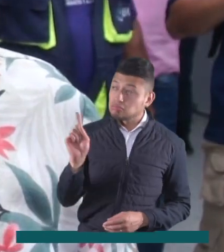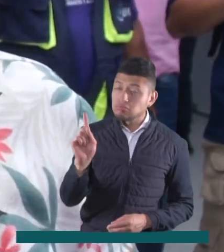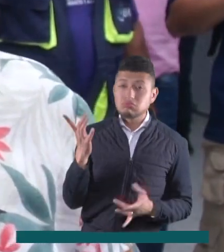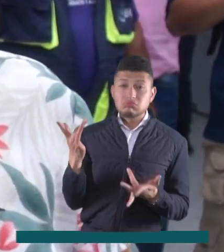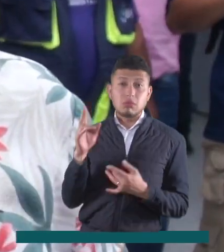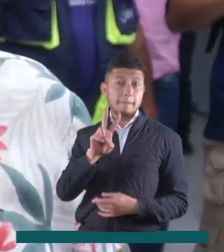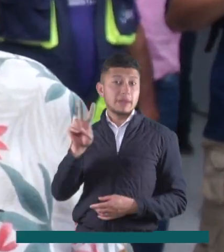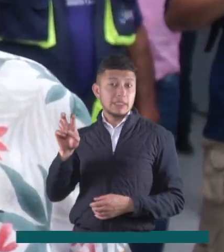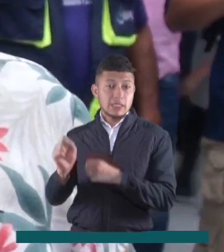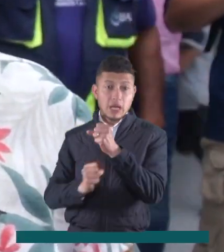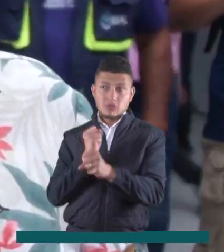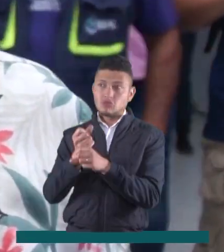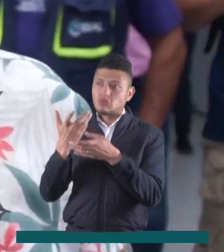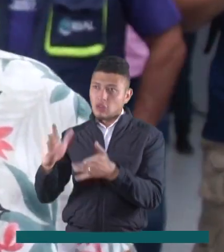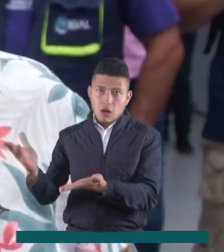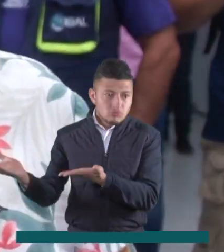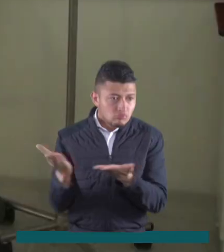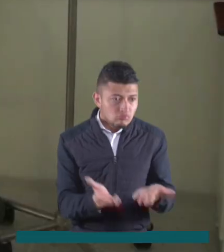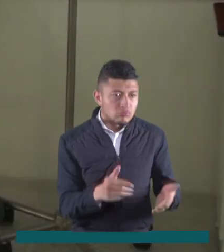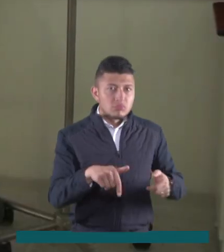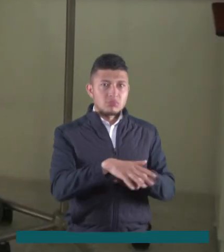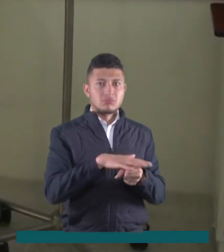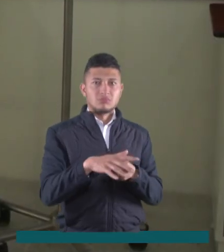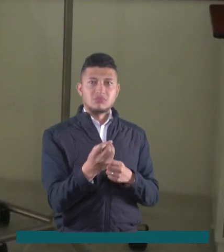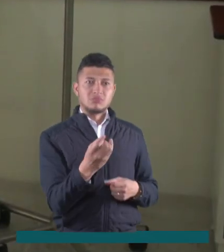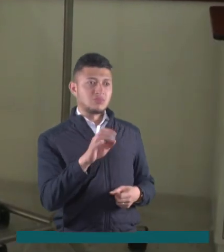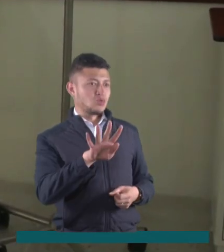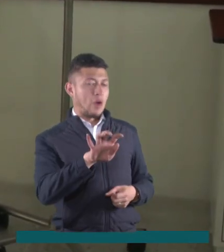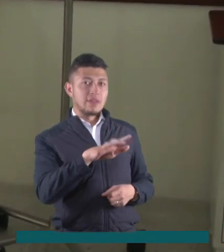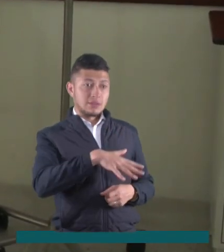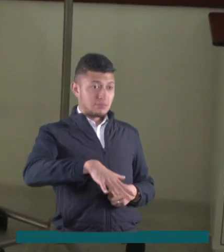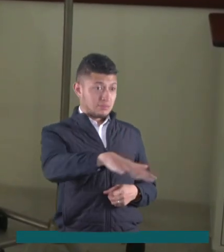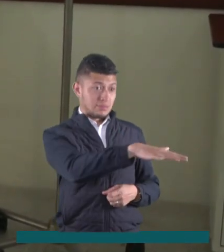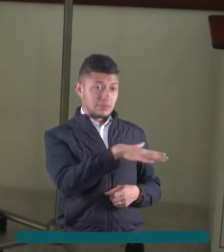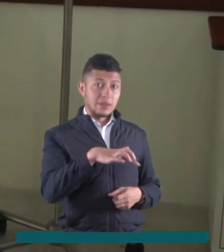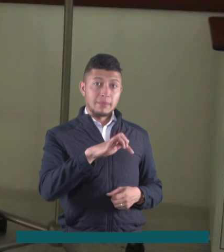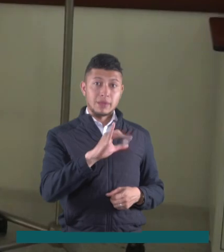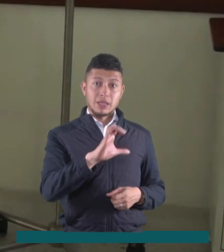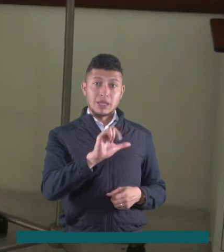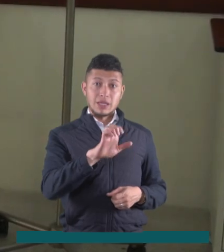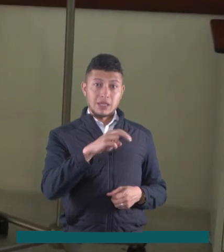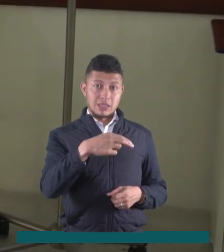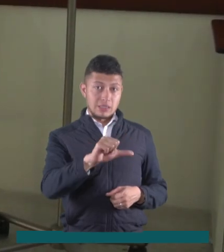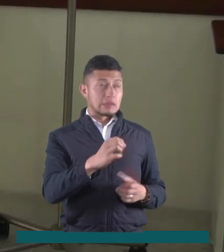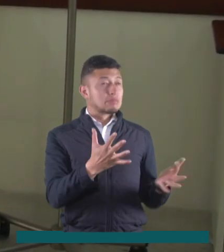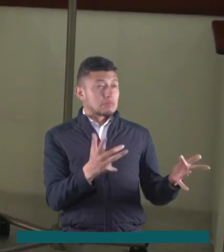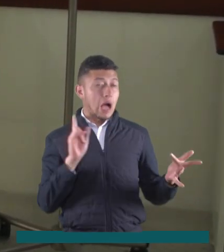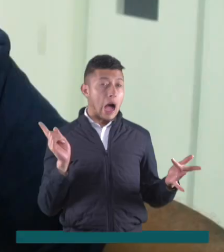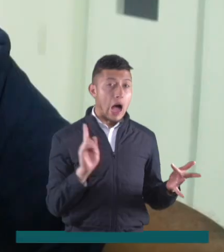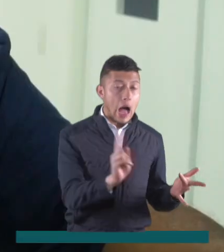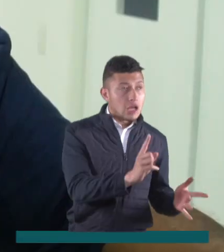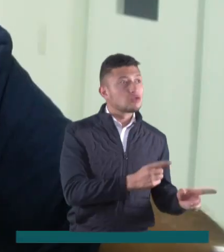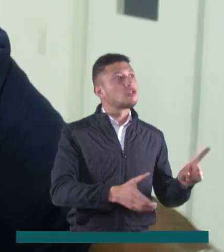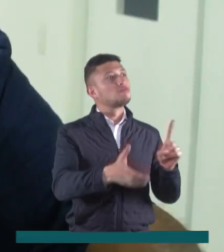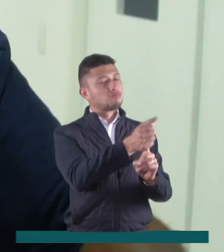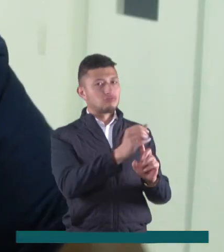tenerla bien dotada, como lo necesitaba la comuna 9 y la picaleña lo estaba esperando hace muchos años.